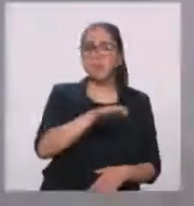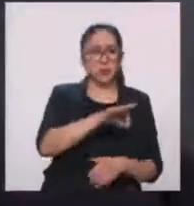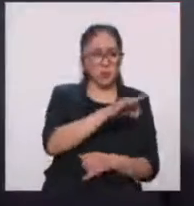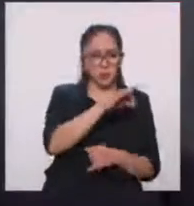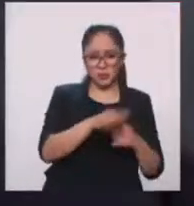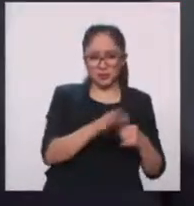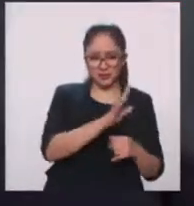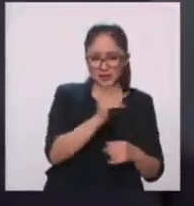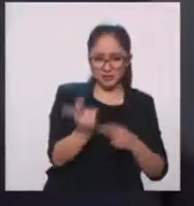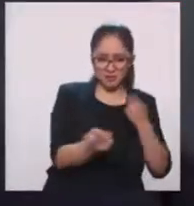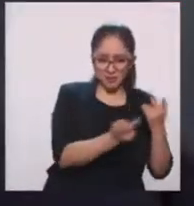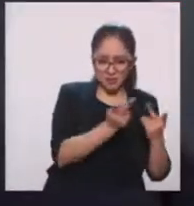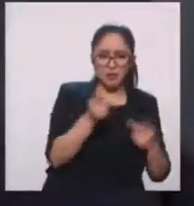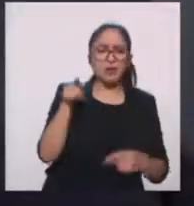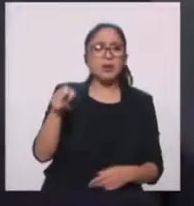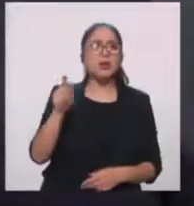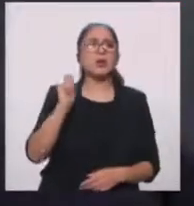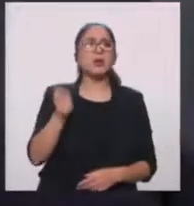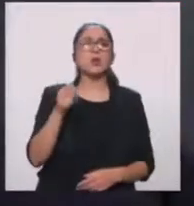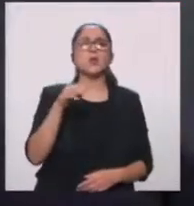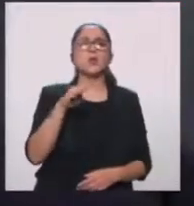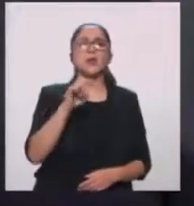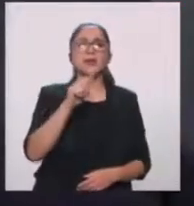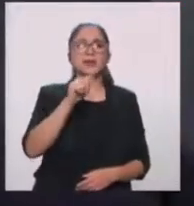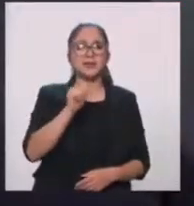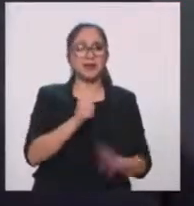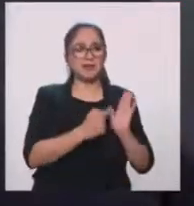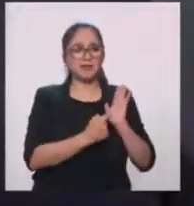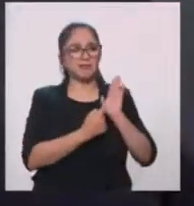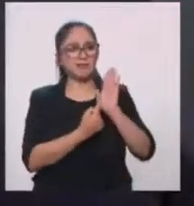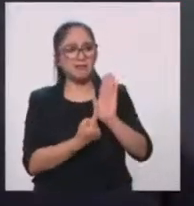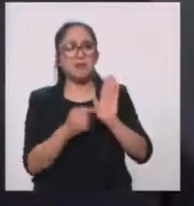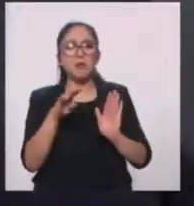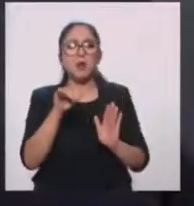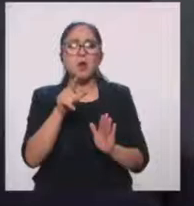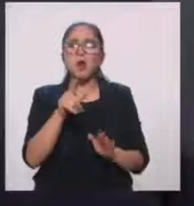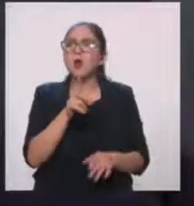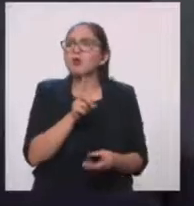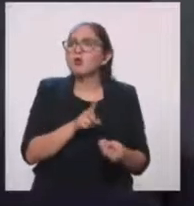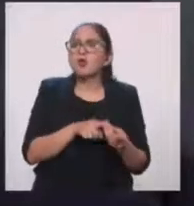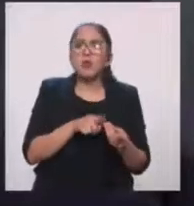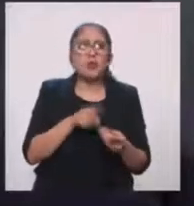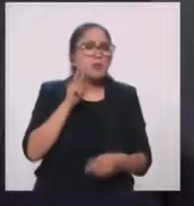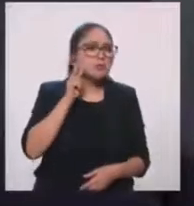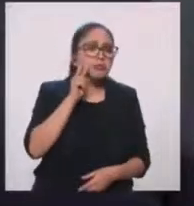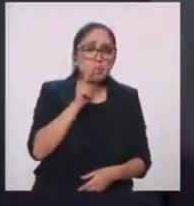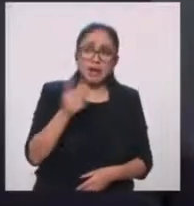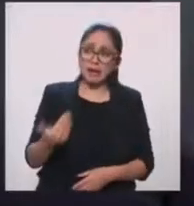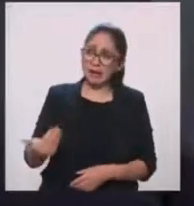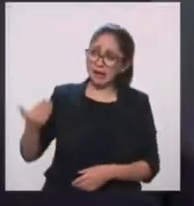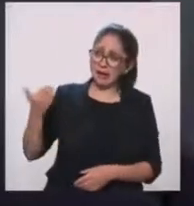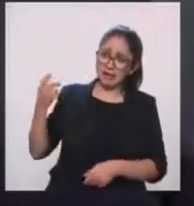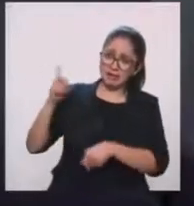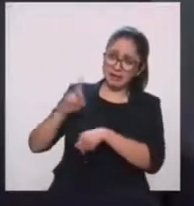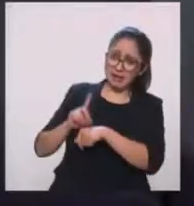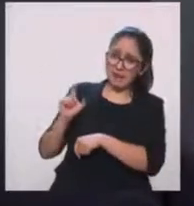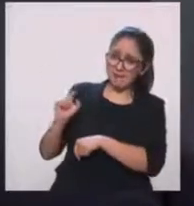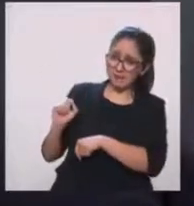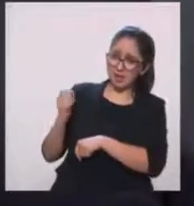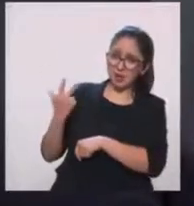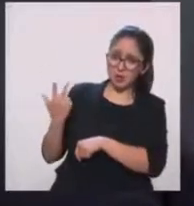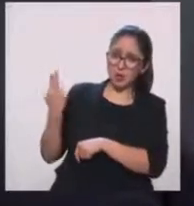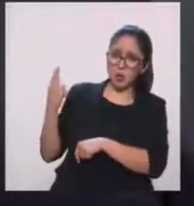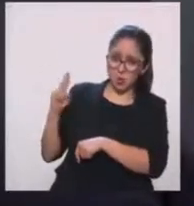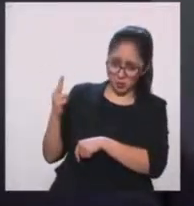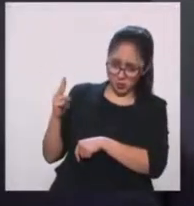virtual, gráfica y abstracción homenaje a Manuel Felgueres. ¿En dónde la podemos ver? Sabemos que comenzó el 28 de noviembre pasado. ¿Hasta cuándo la podemos